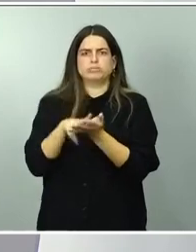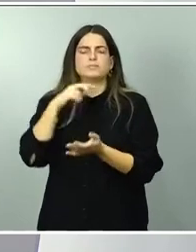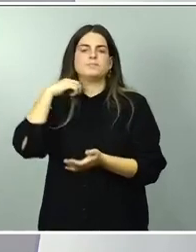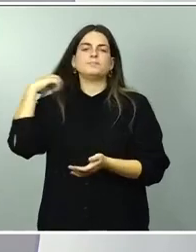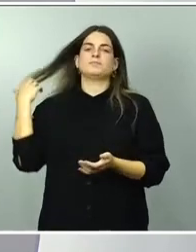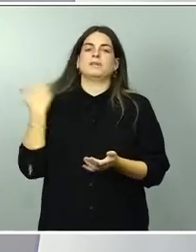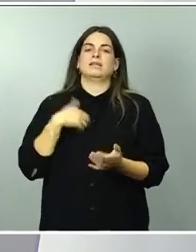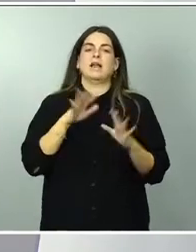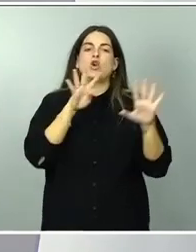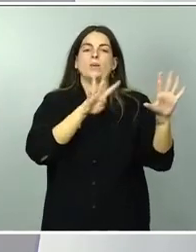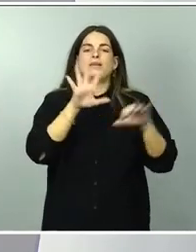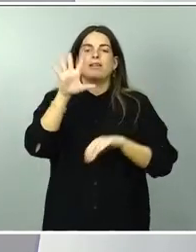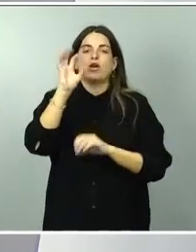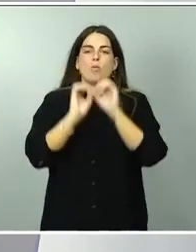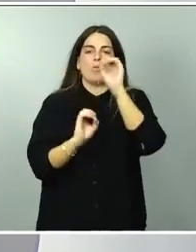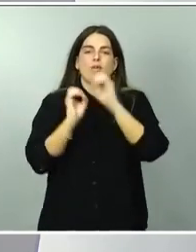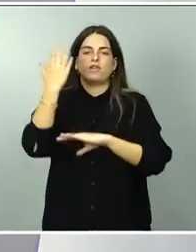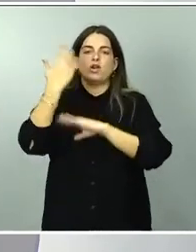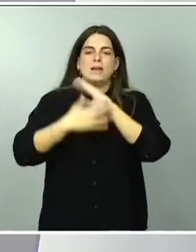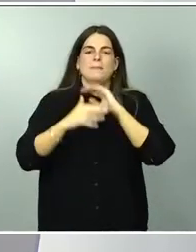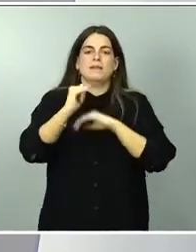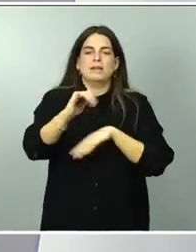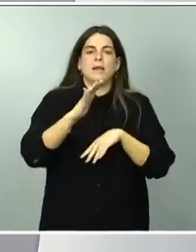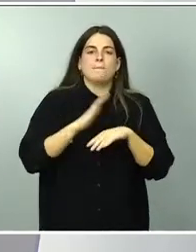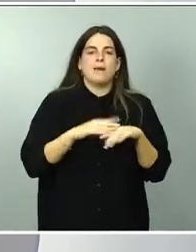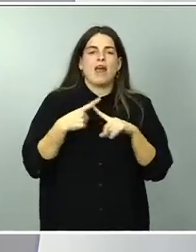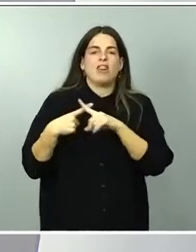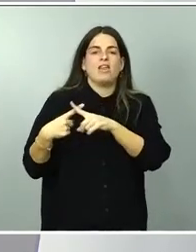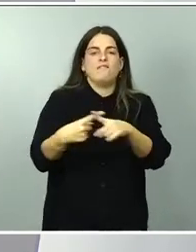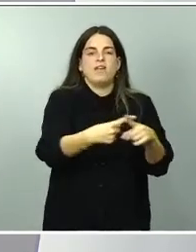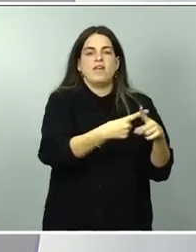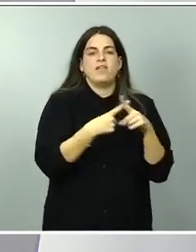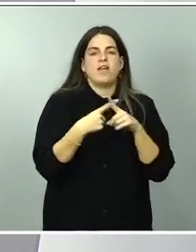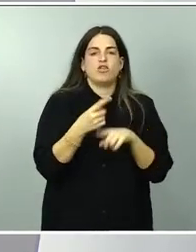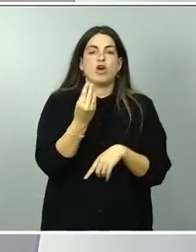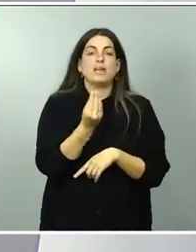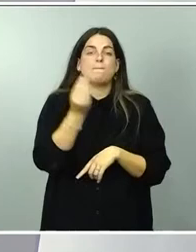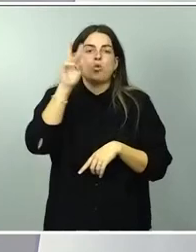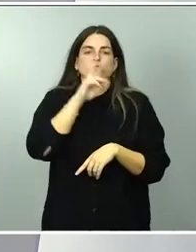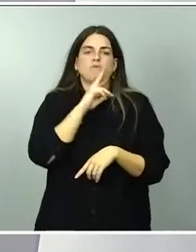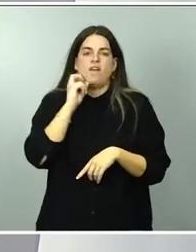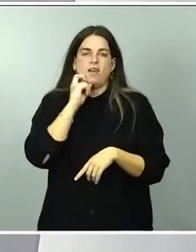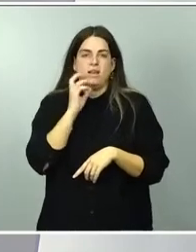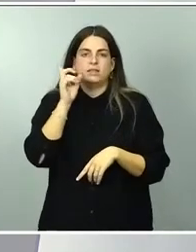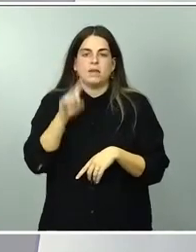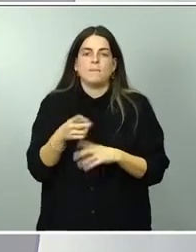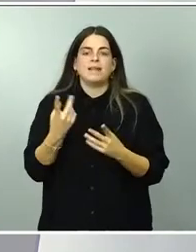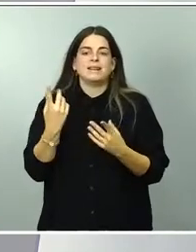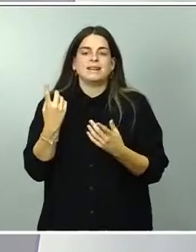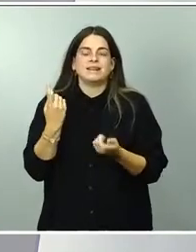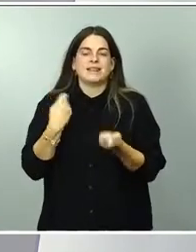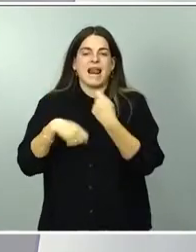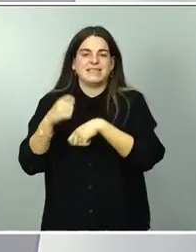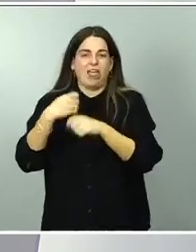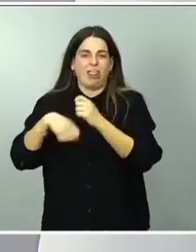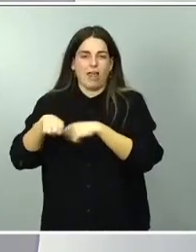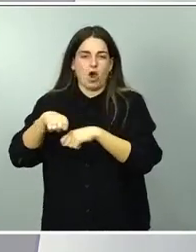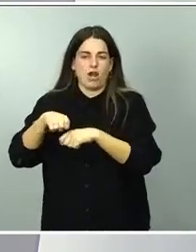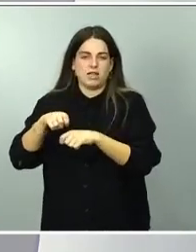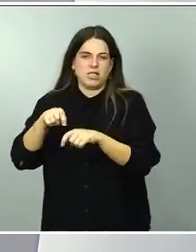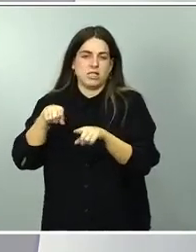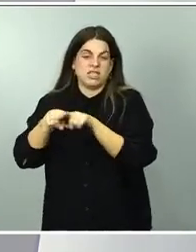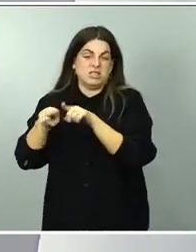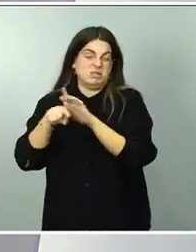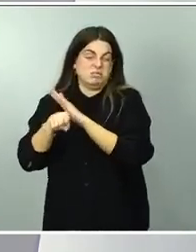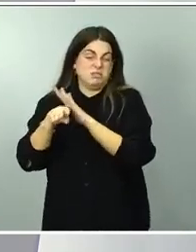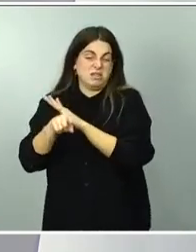% de la exención de dividendos y plusvalía, el impuesto a transacciones financieras o el impuesto sobre los servicios